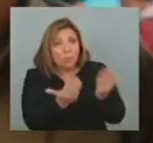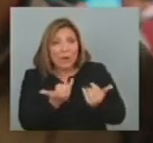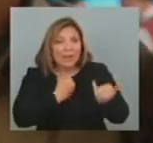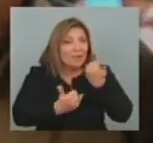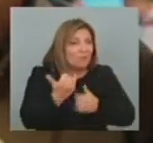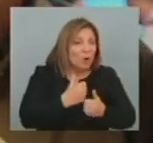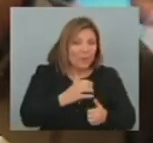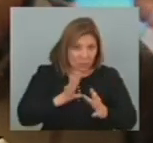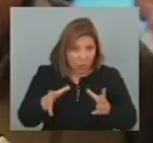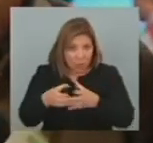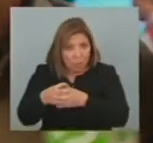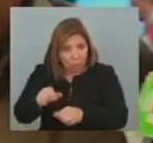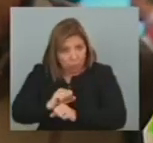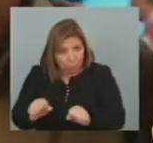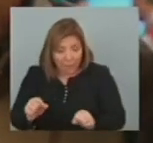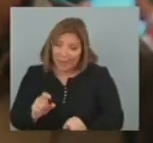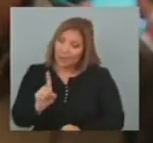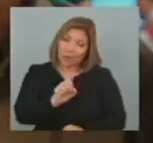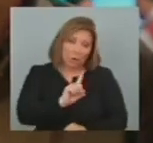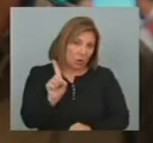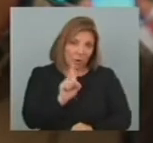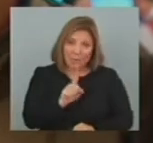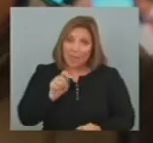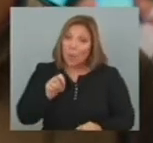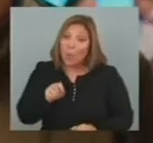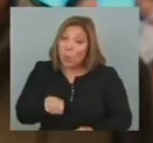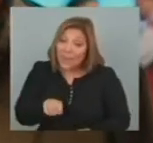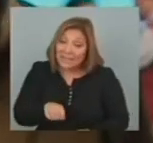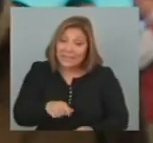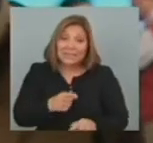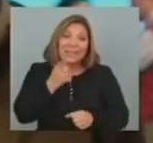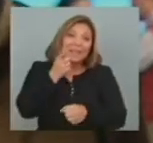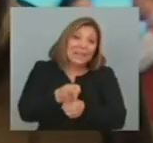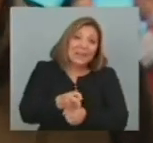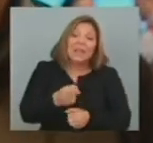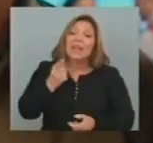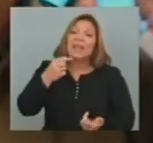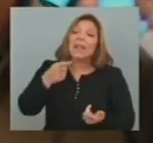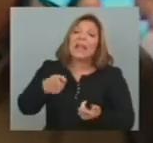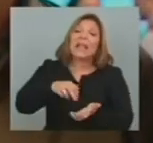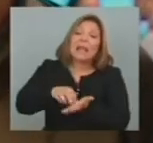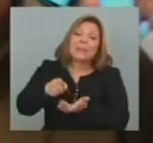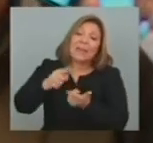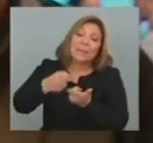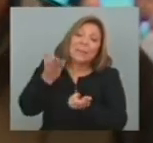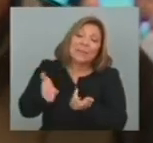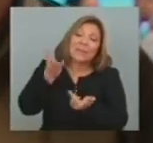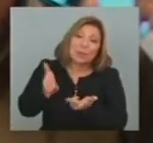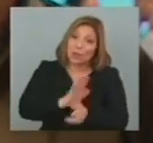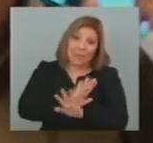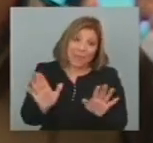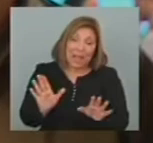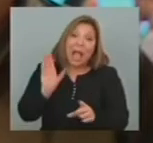que así Lo indica La investigación No El juez Va a determinar Que acciones Hace ese equipo Y dentro de ello Puede